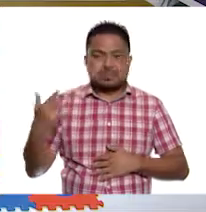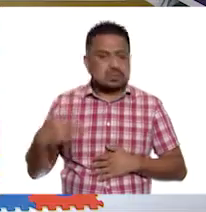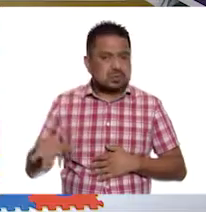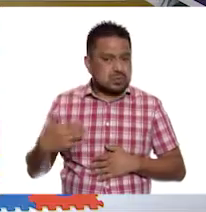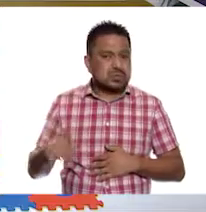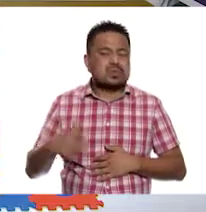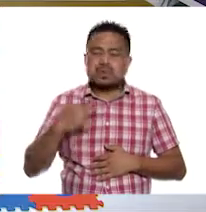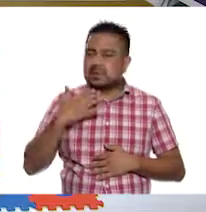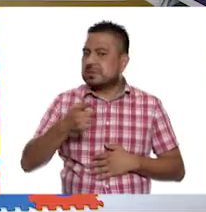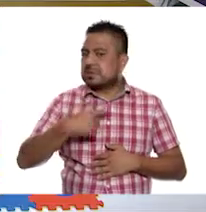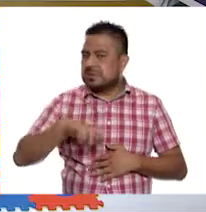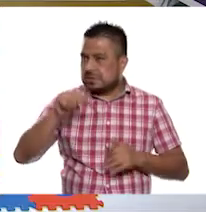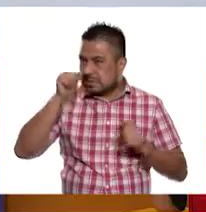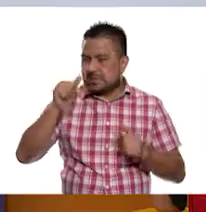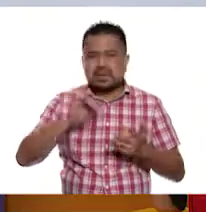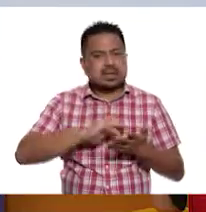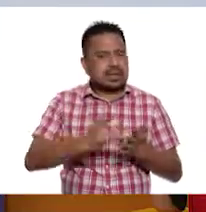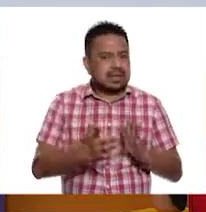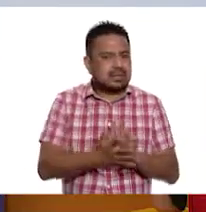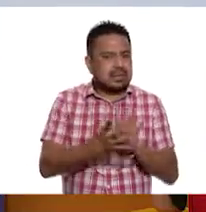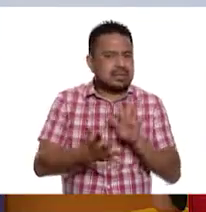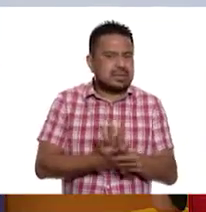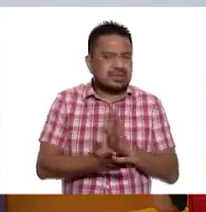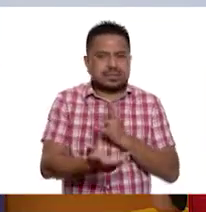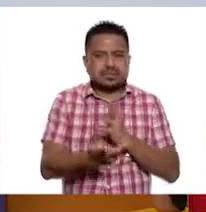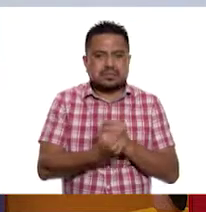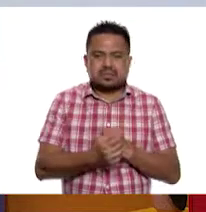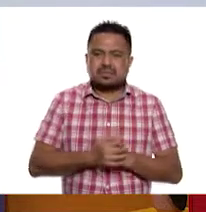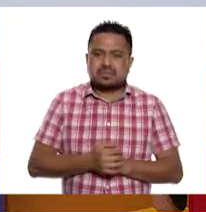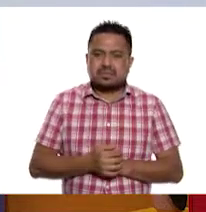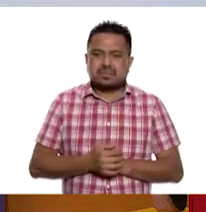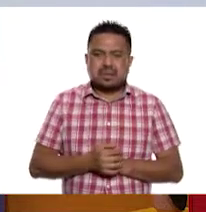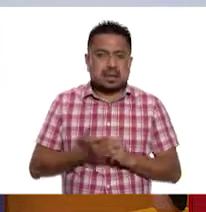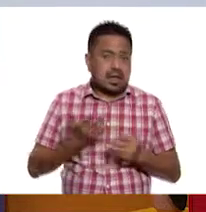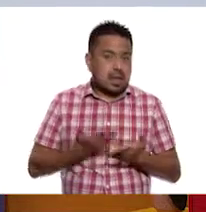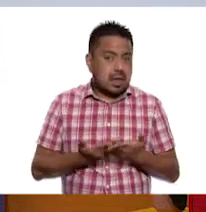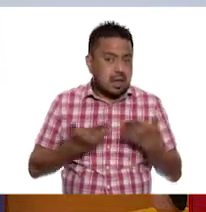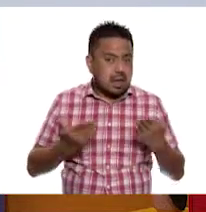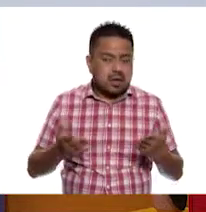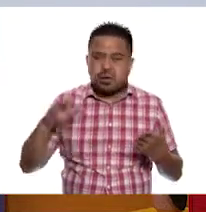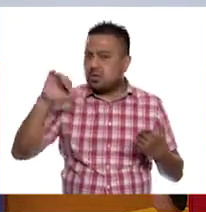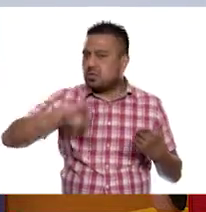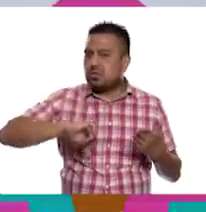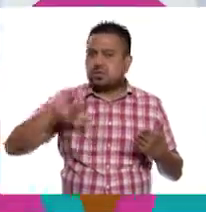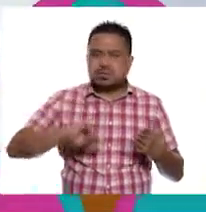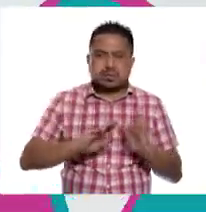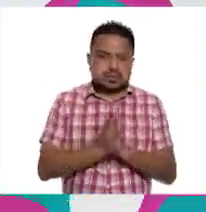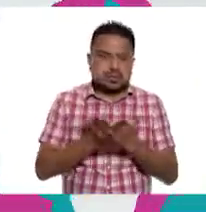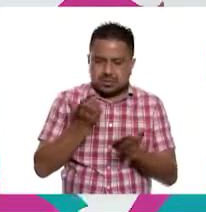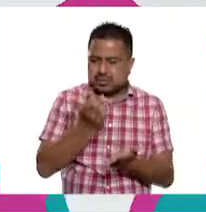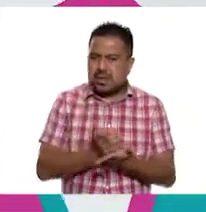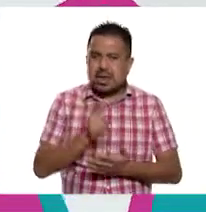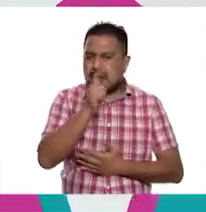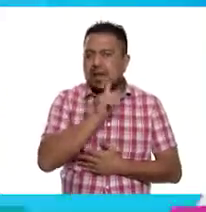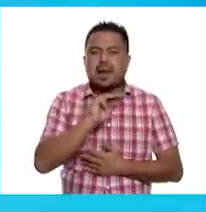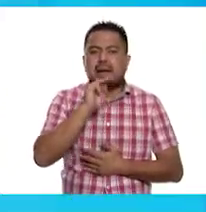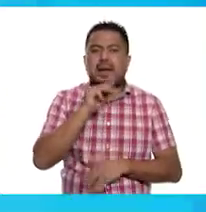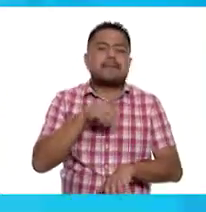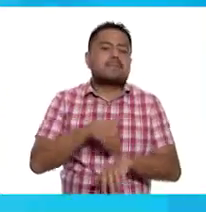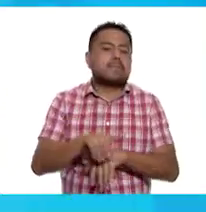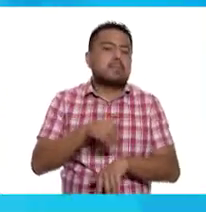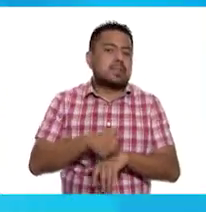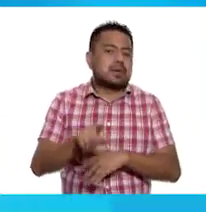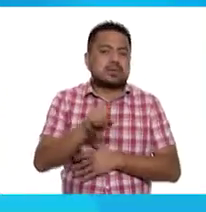el que hicieron y gracias por sus participaciones. Perfecto. Ahora nos vamos a ir a nuestro libro de lengua materna, página